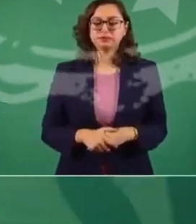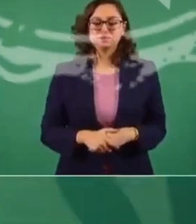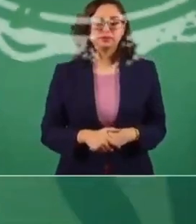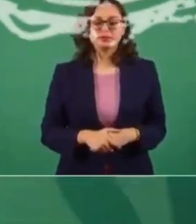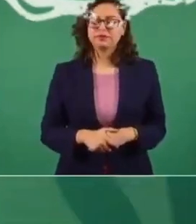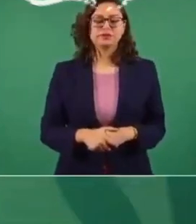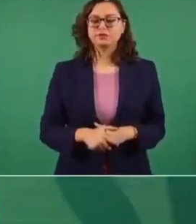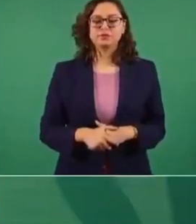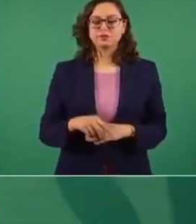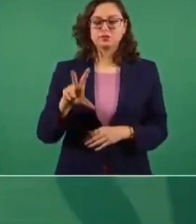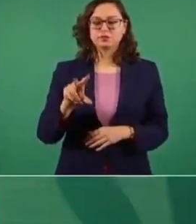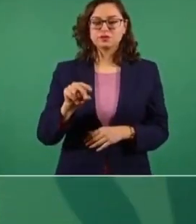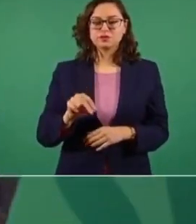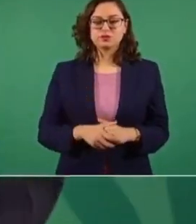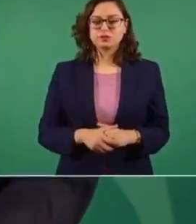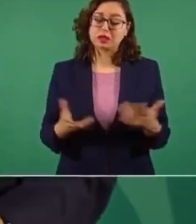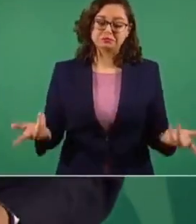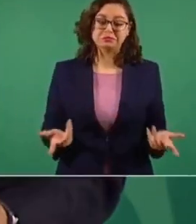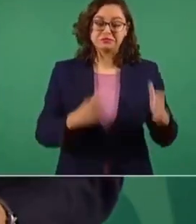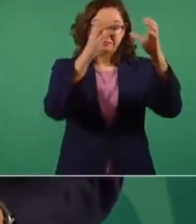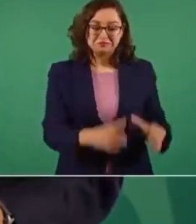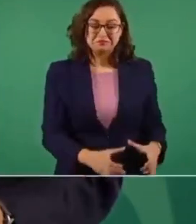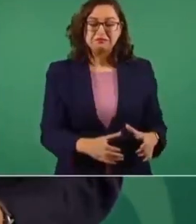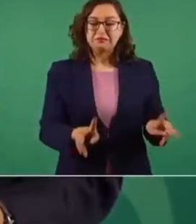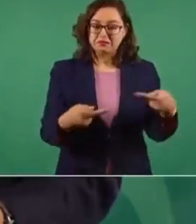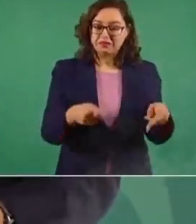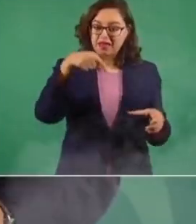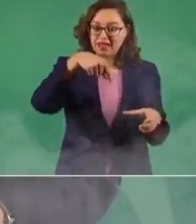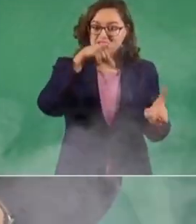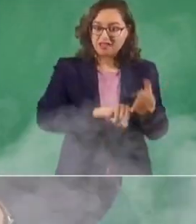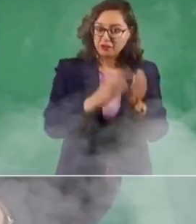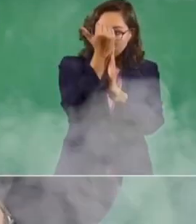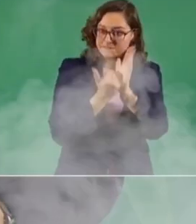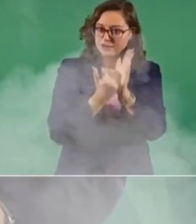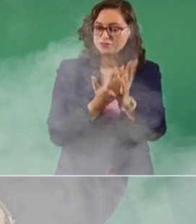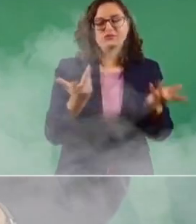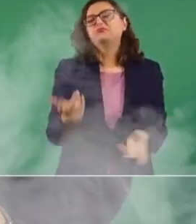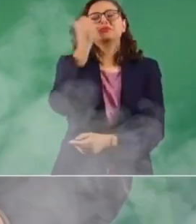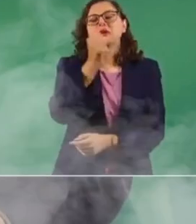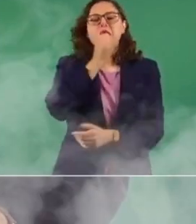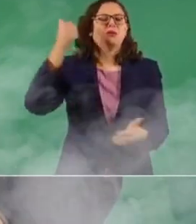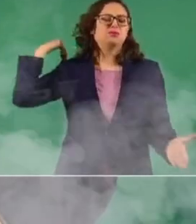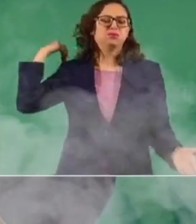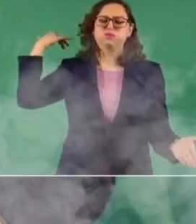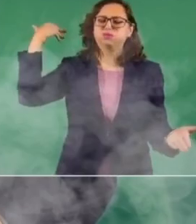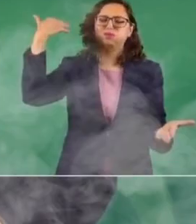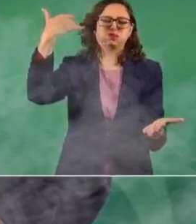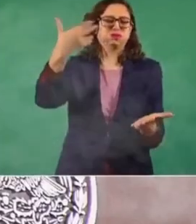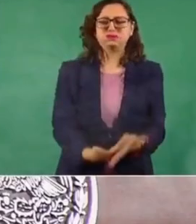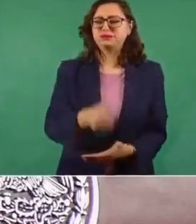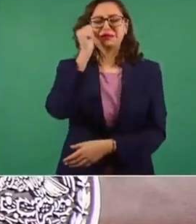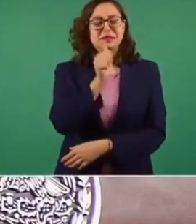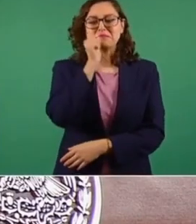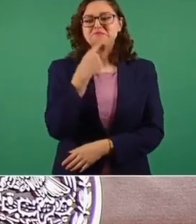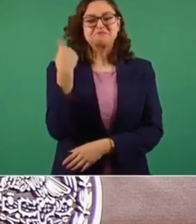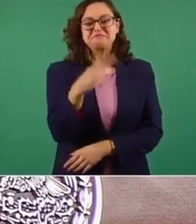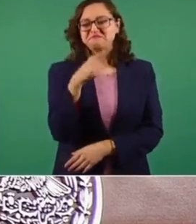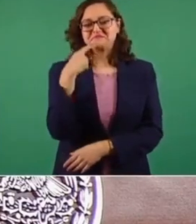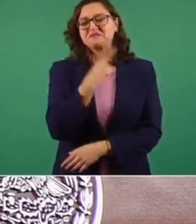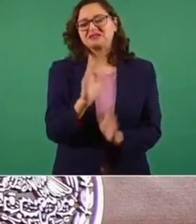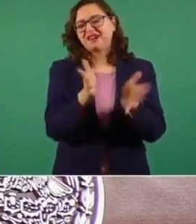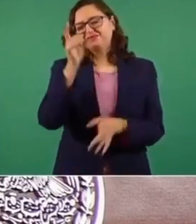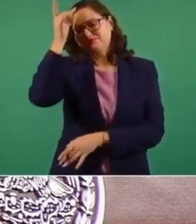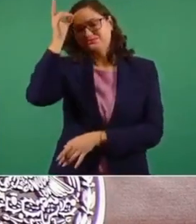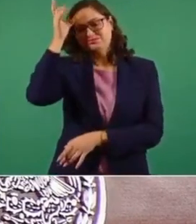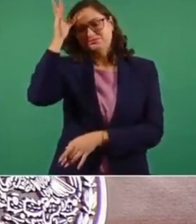Yo creo que siempre ha habido esa queja de que el gas no alcanzaba para muchos días. Eso